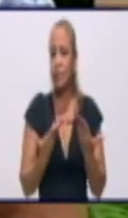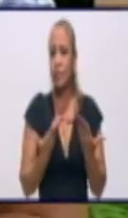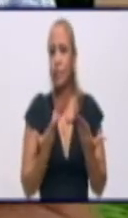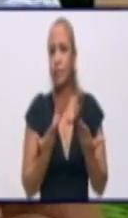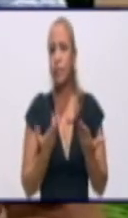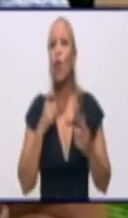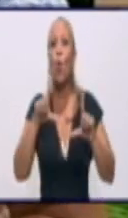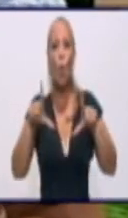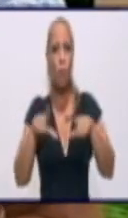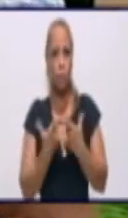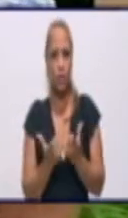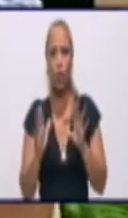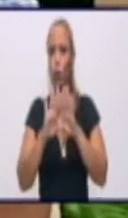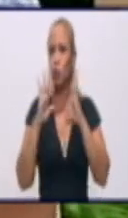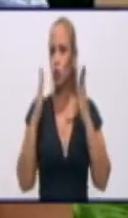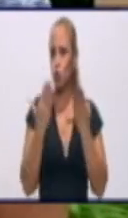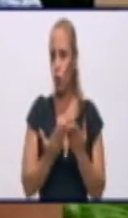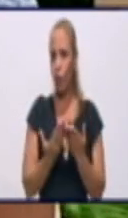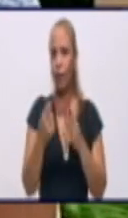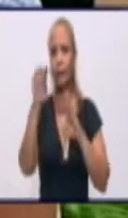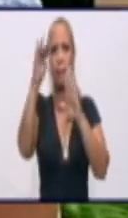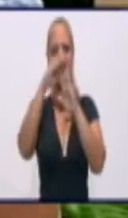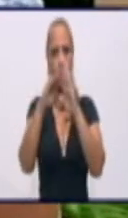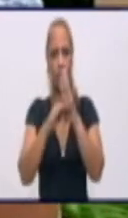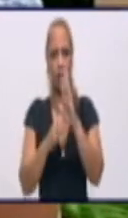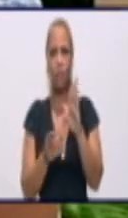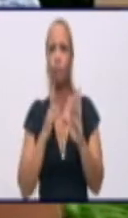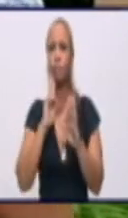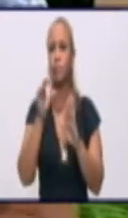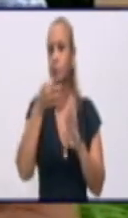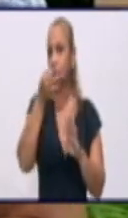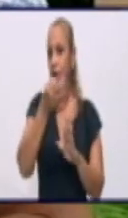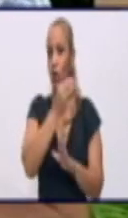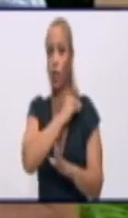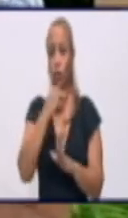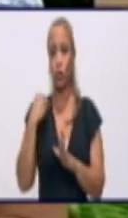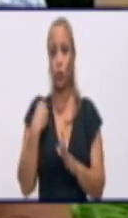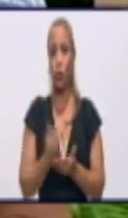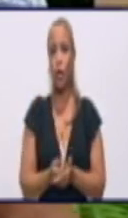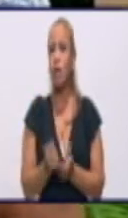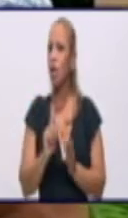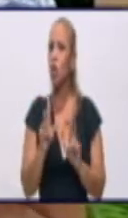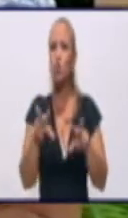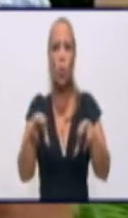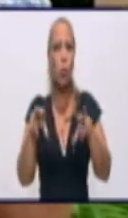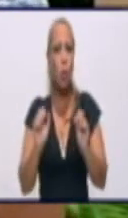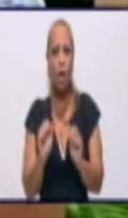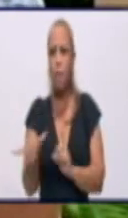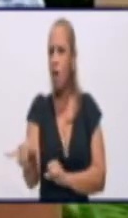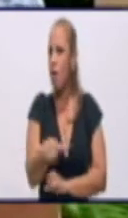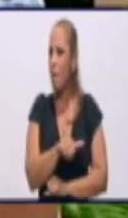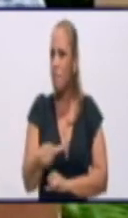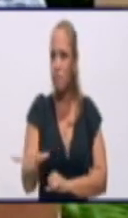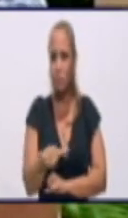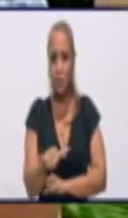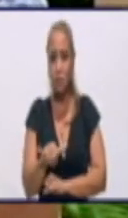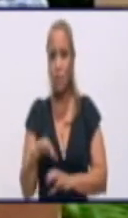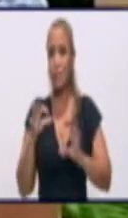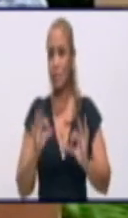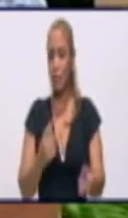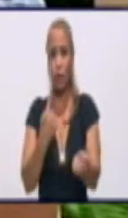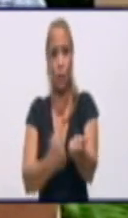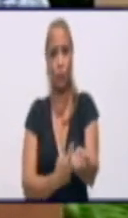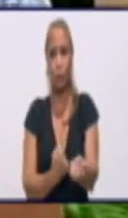cumplir con todas estas medidas que acaba de explicar la doctora, que no son nuevas, que son las mismas que se nos han estado